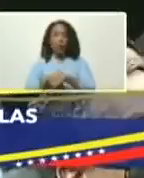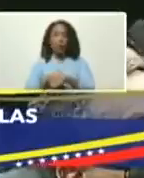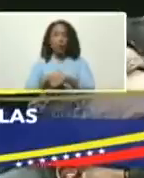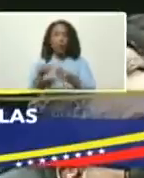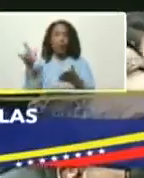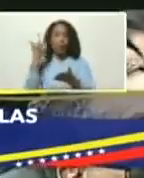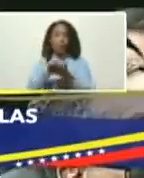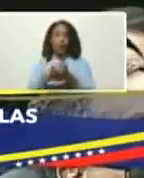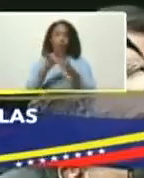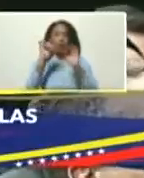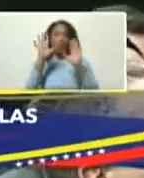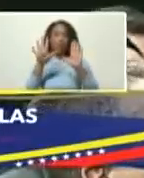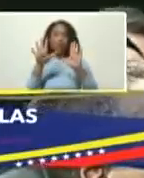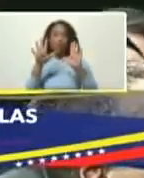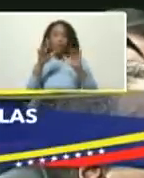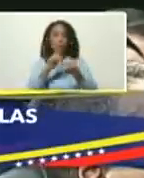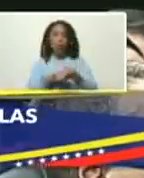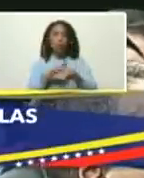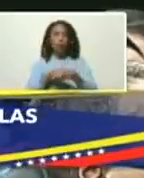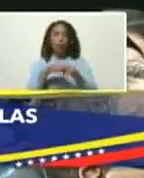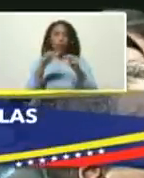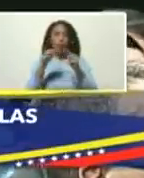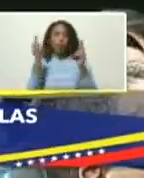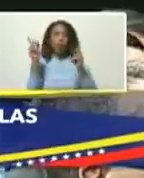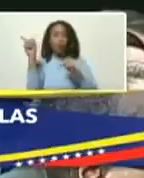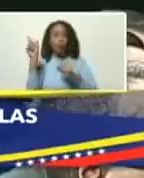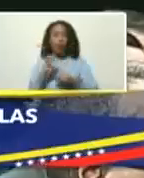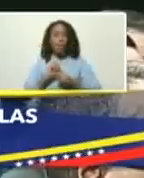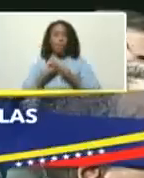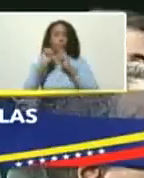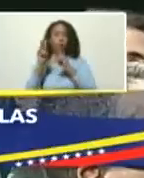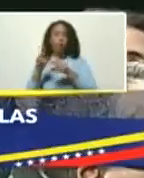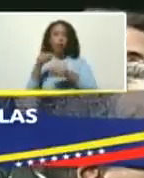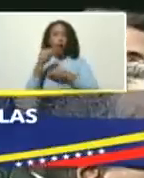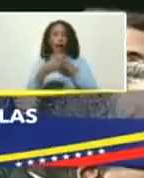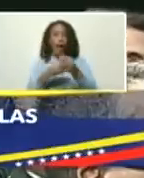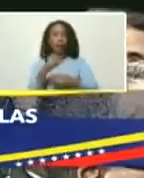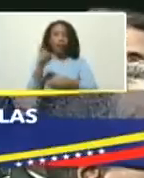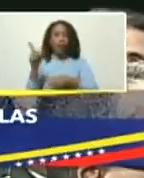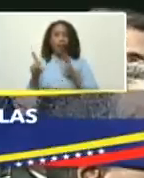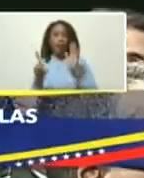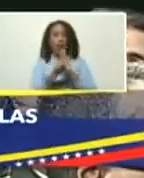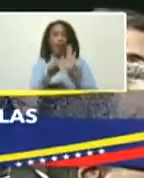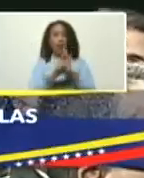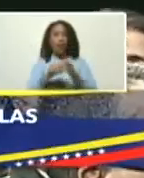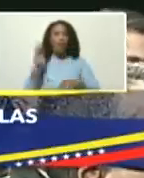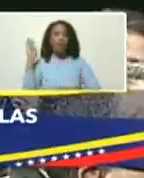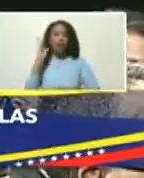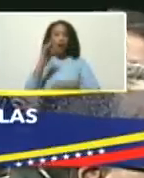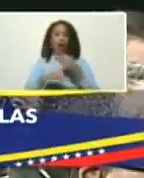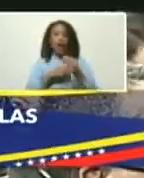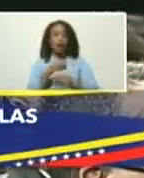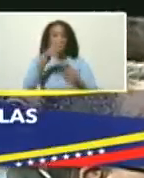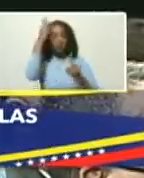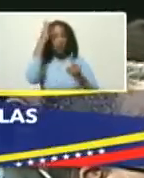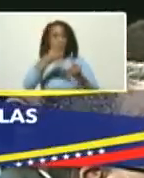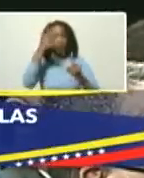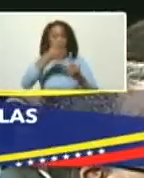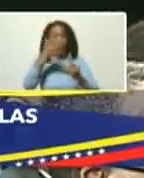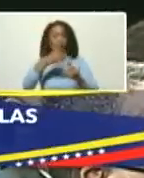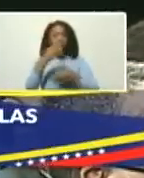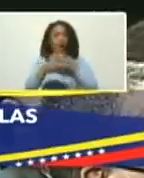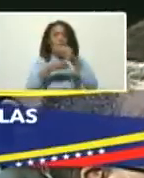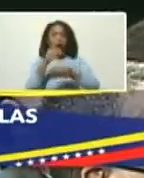y a 10 minutos del puerto todo esto se constituye en oportunidades pero que además esta ley viene a ser un instrumento que